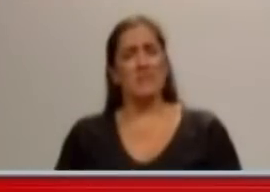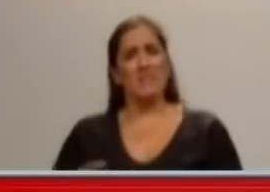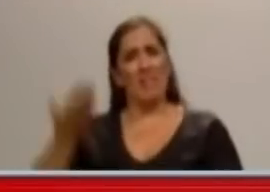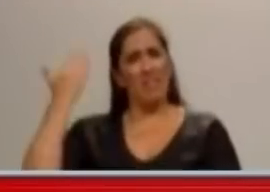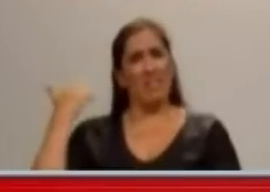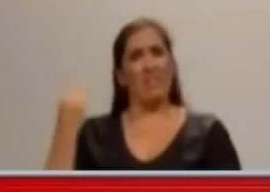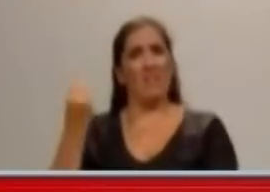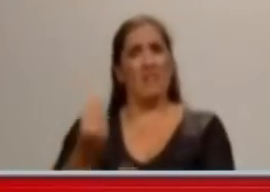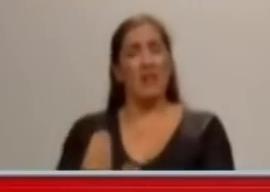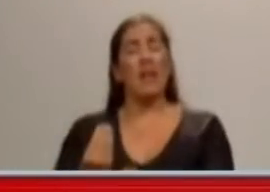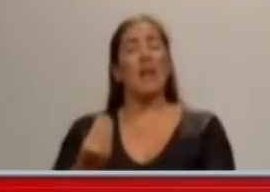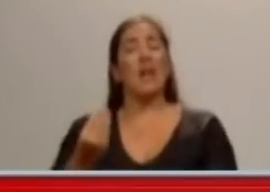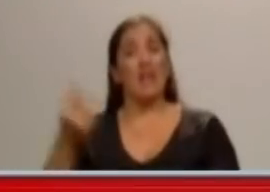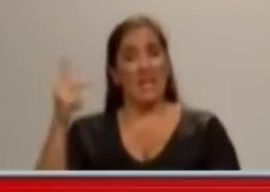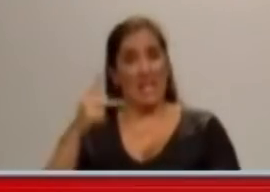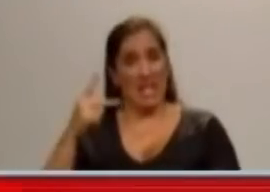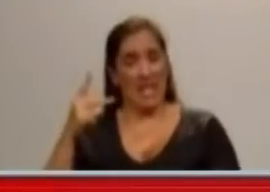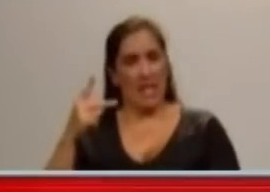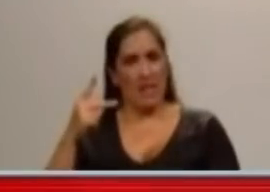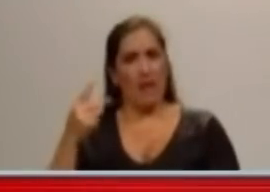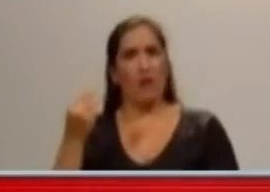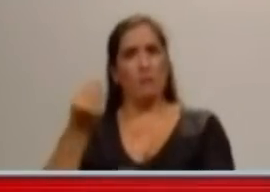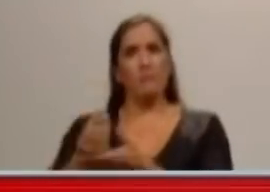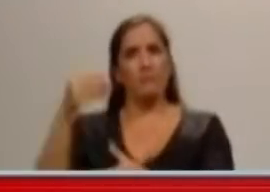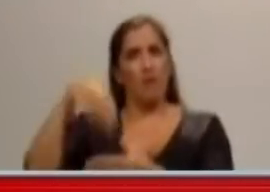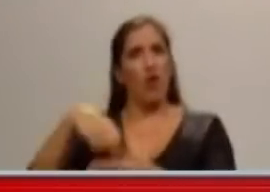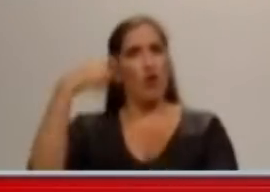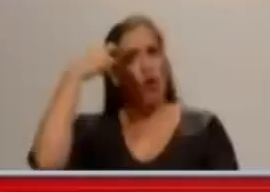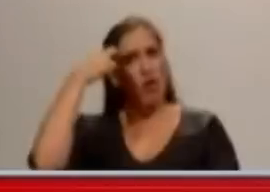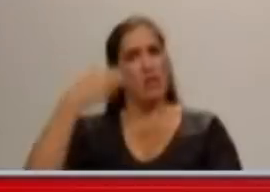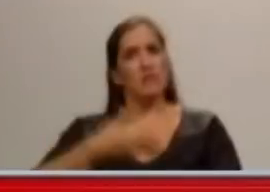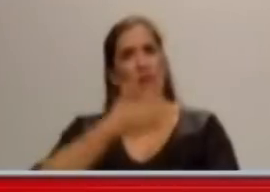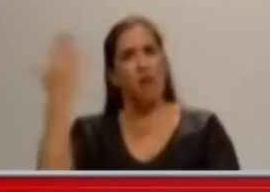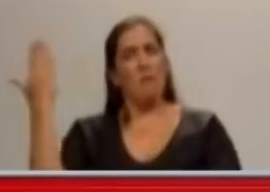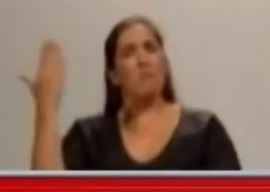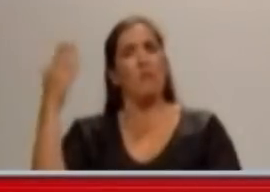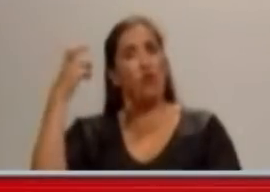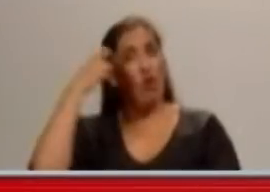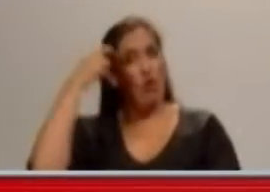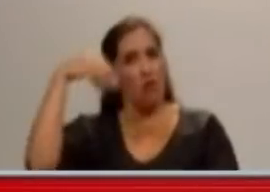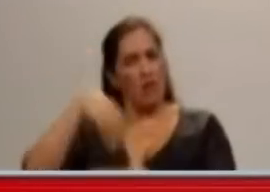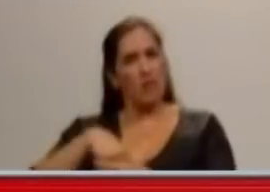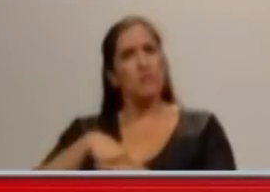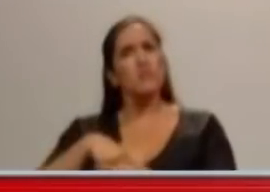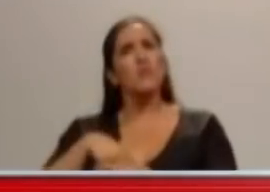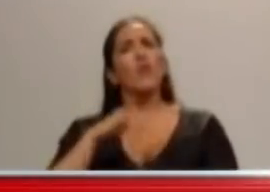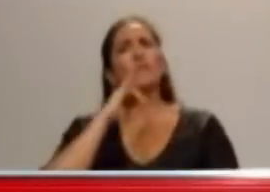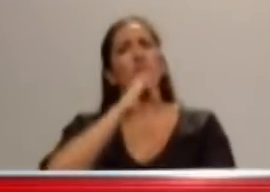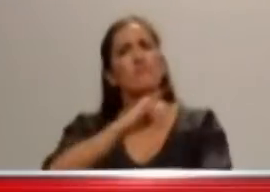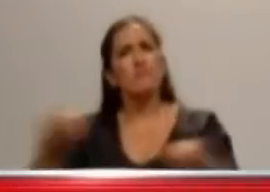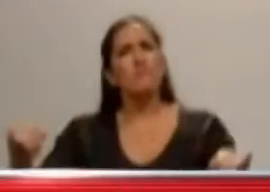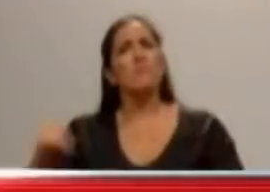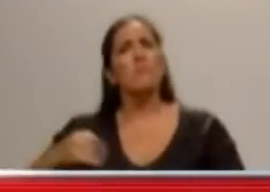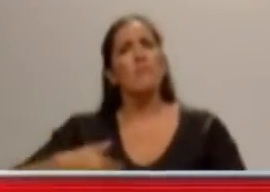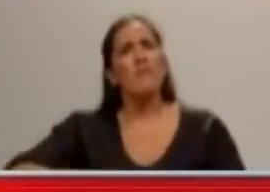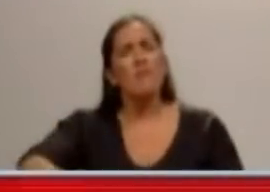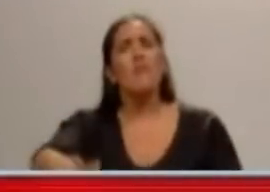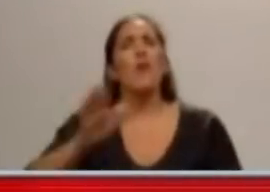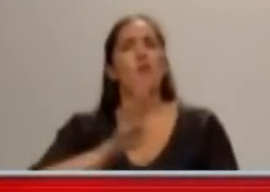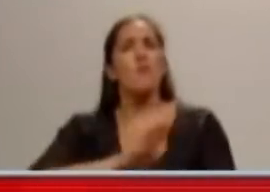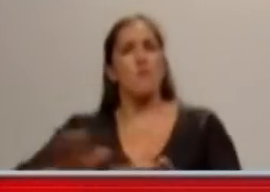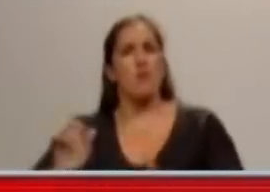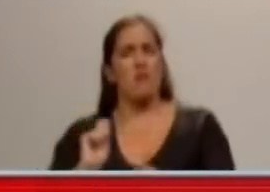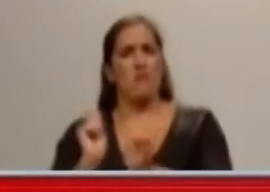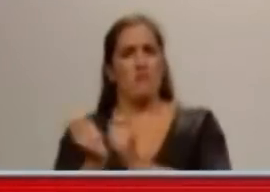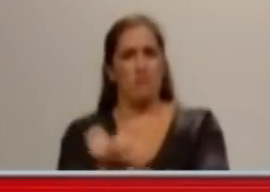denuncia que había hecho, y por supuesto uno entiende que, fíjate vos, si la custodia había dicho que había pedido un arma, alguien debió haberlo